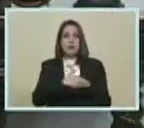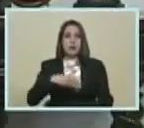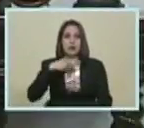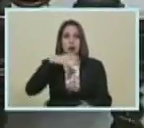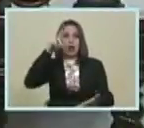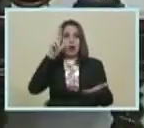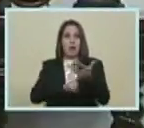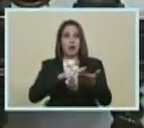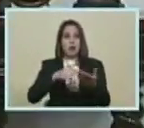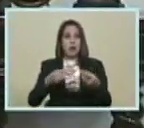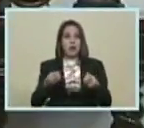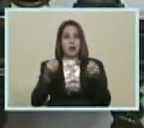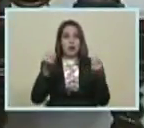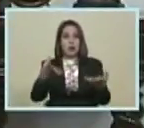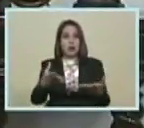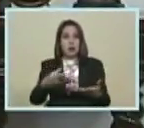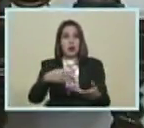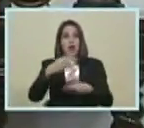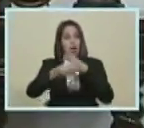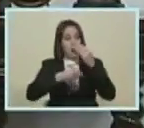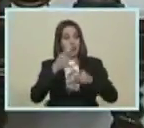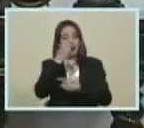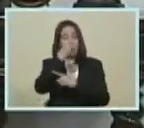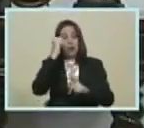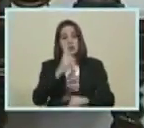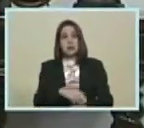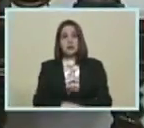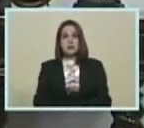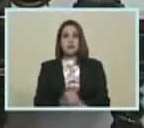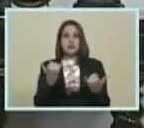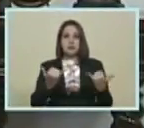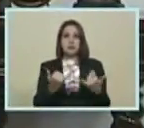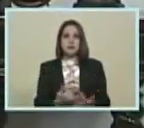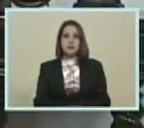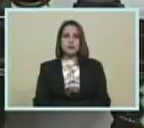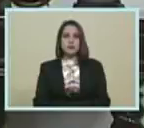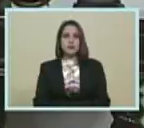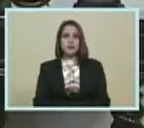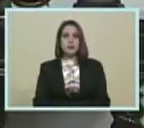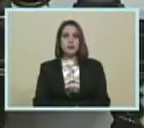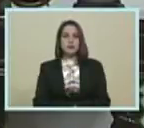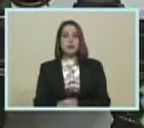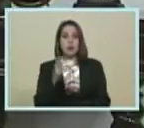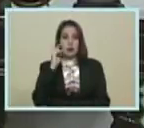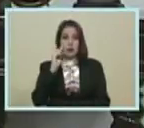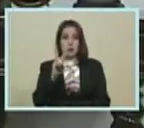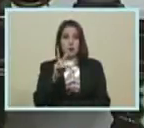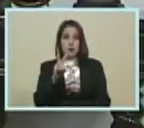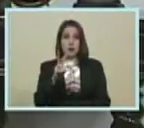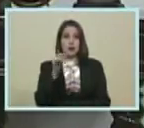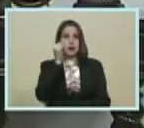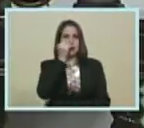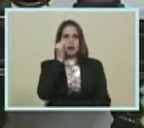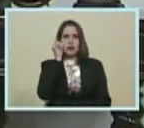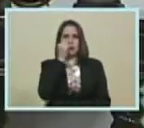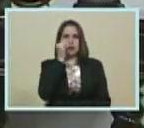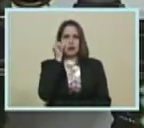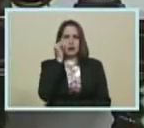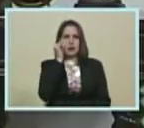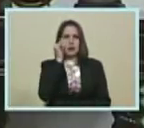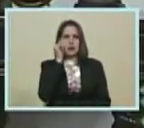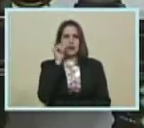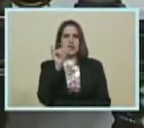Aprobado Aquí está Ejecútese De inmediato Así que vamos A darle el pase Ya Compañera